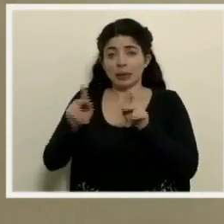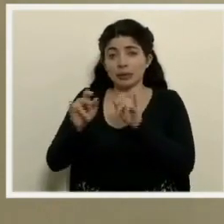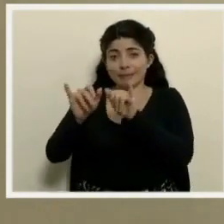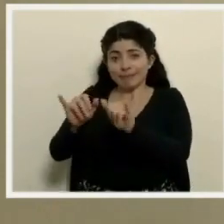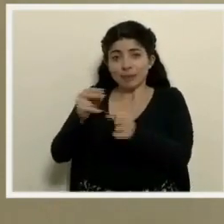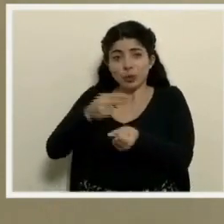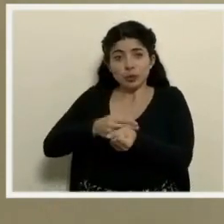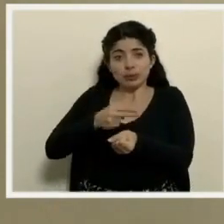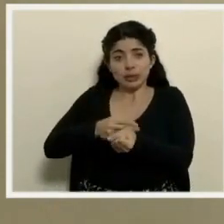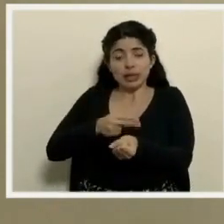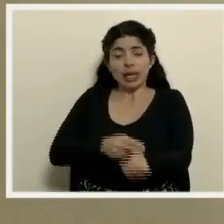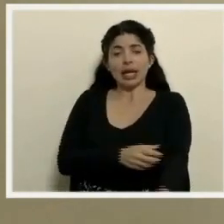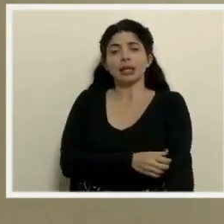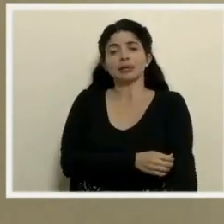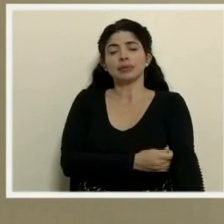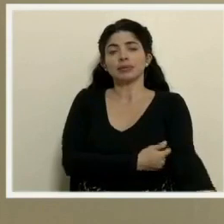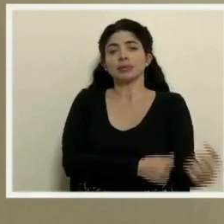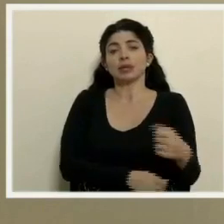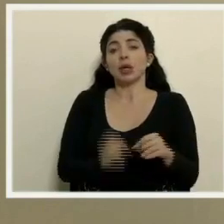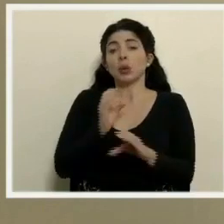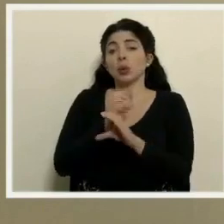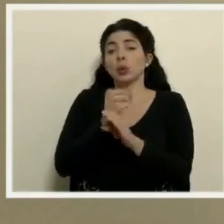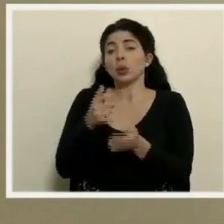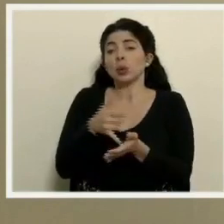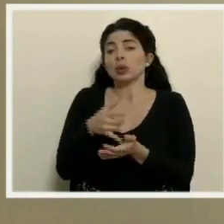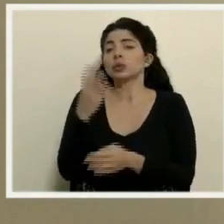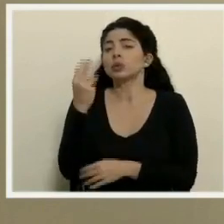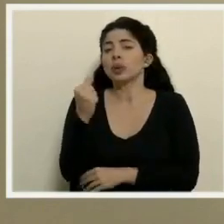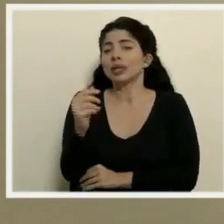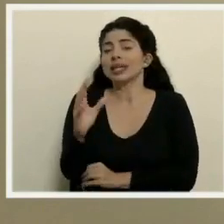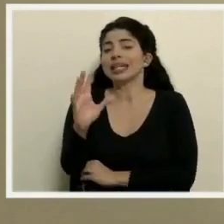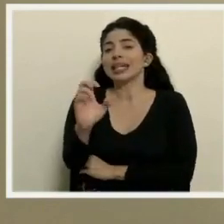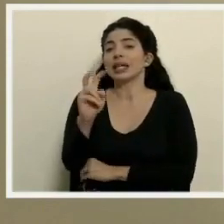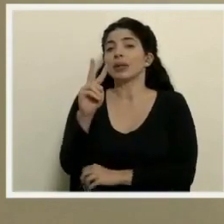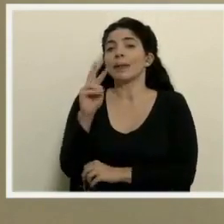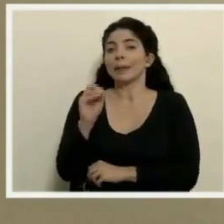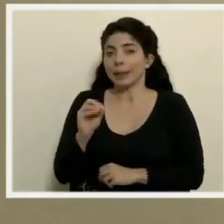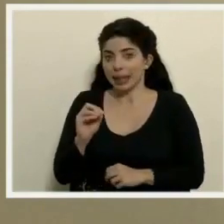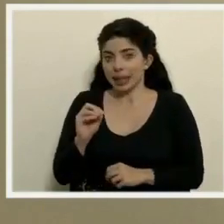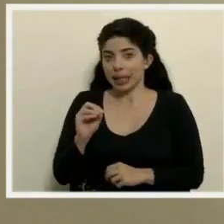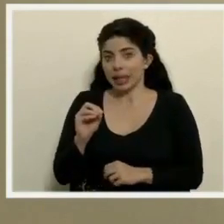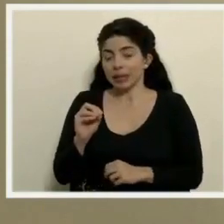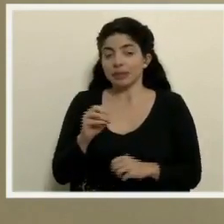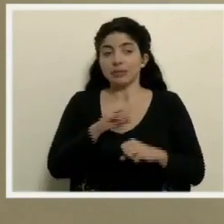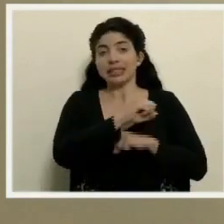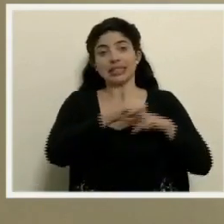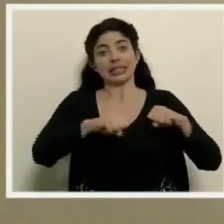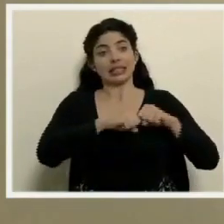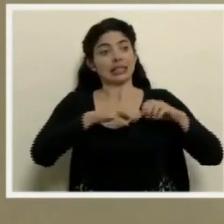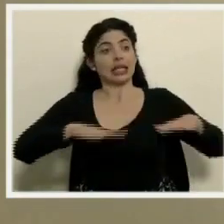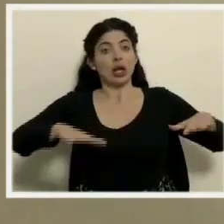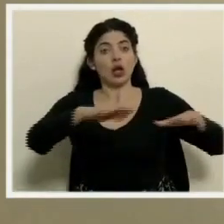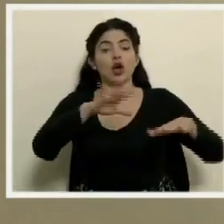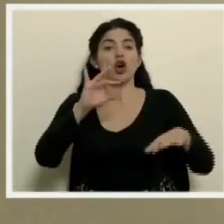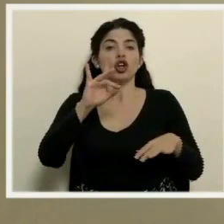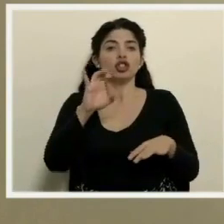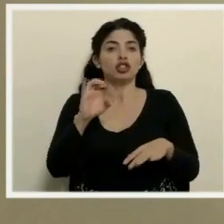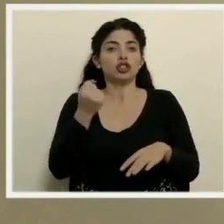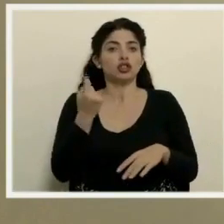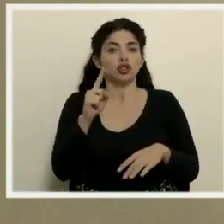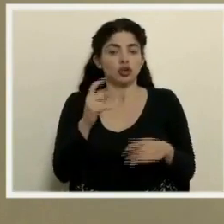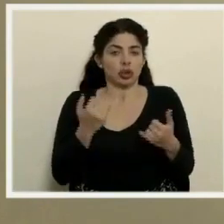que están en UCI son 520 y en salón 811.